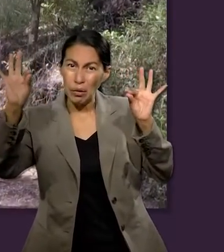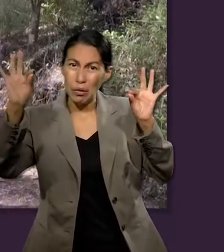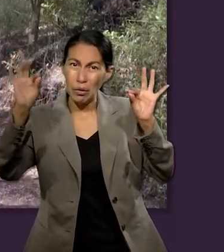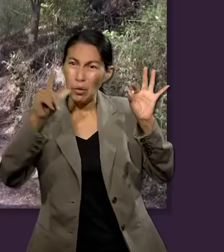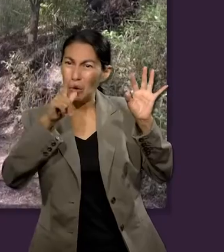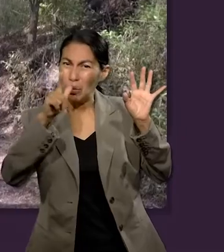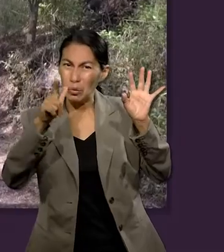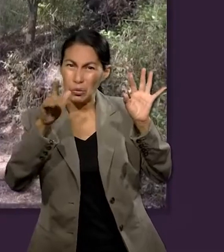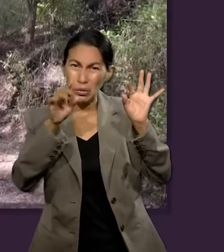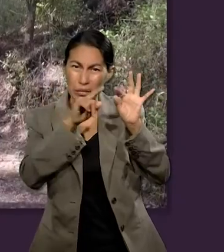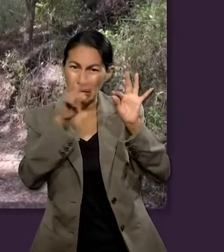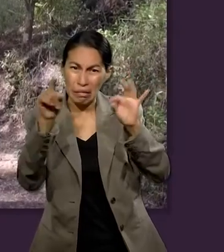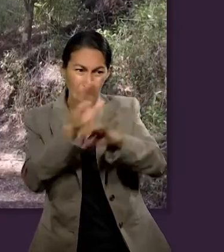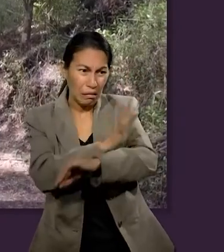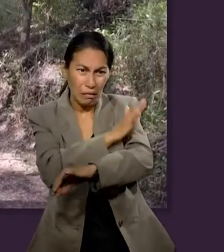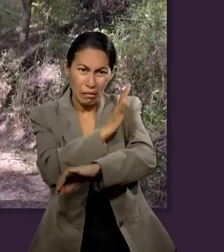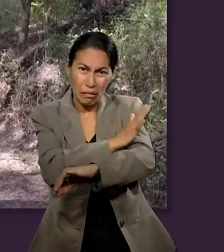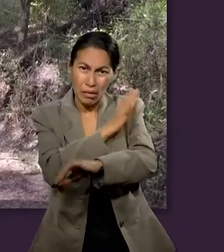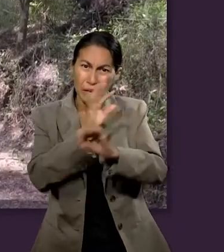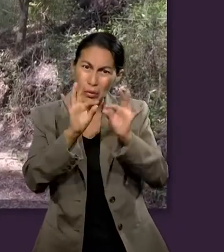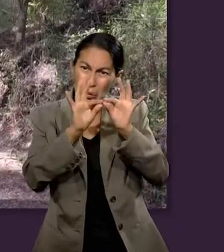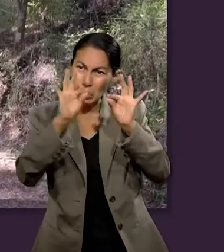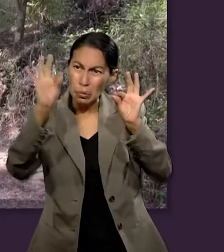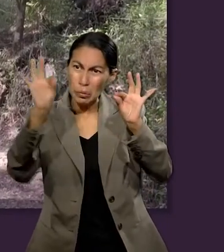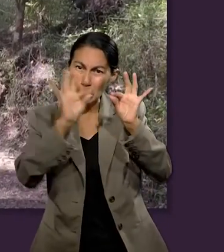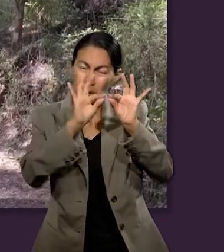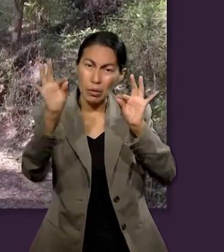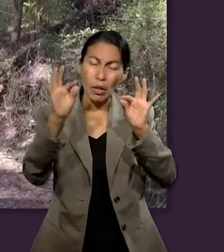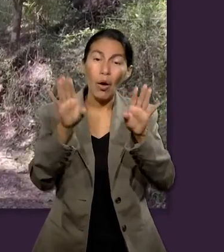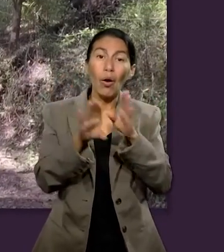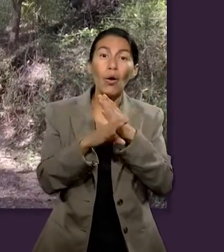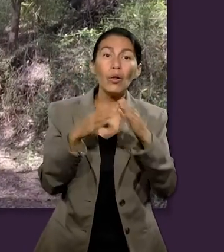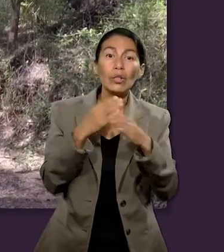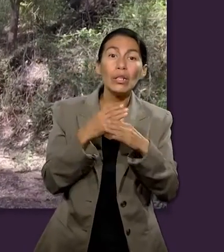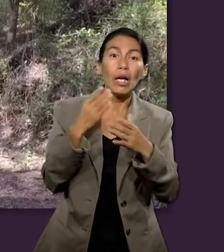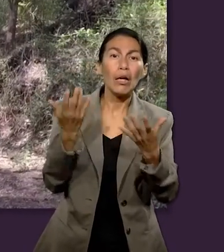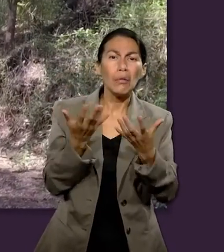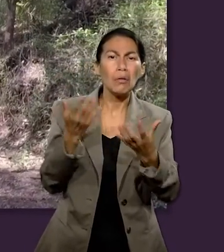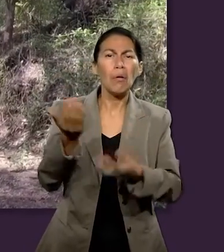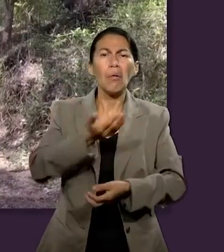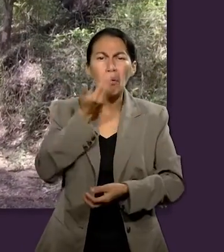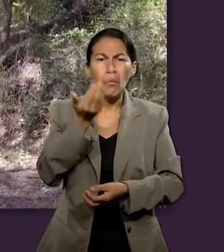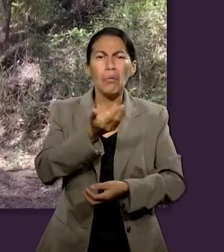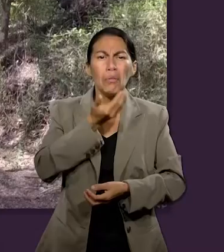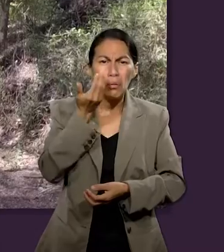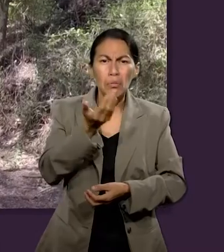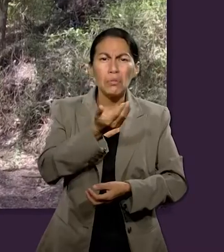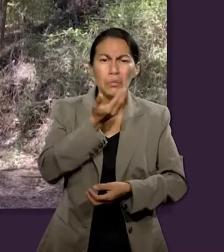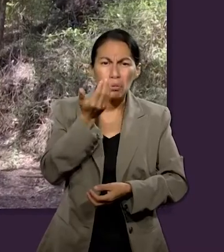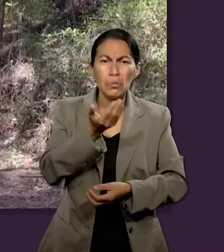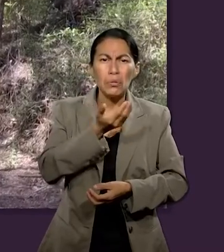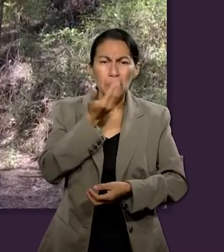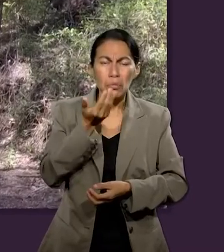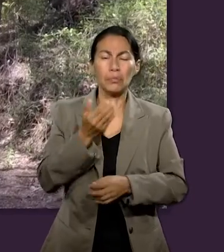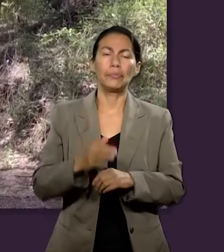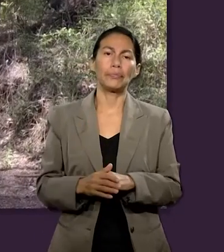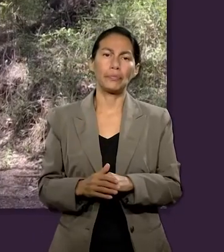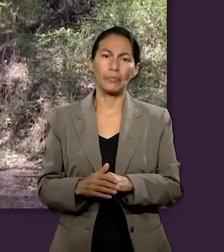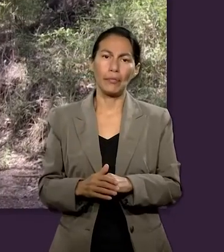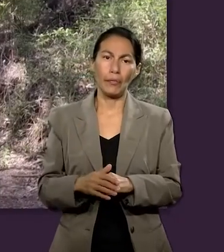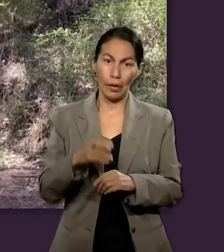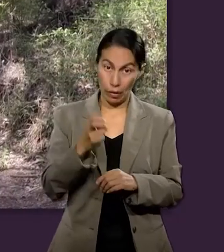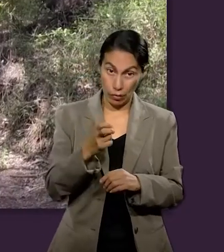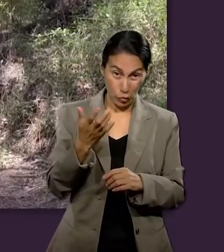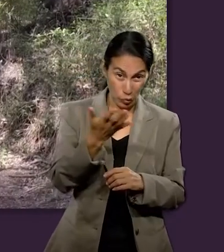a través de los circuitos en las neuronas se arme un caminito aquí en nuestro cerebro por decisiones que repetimos,